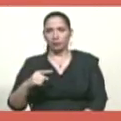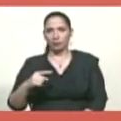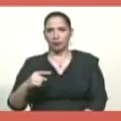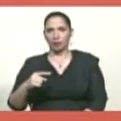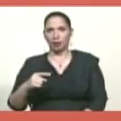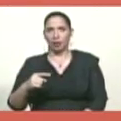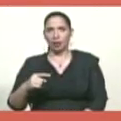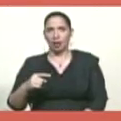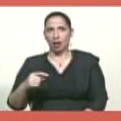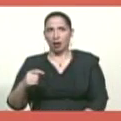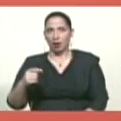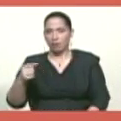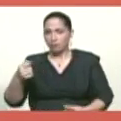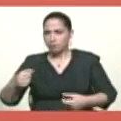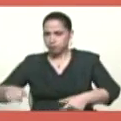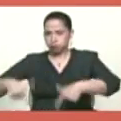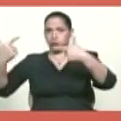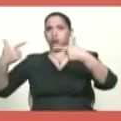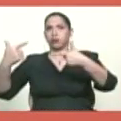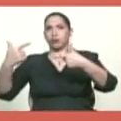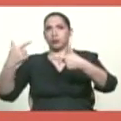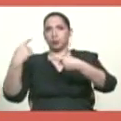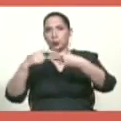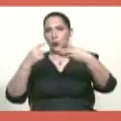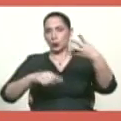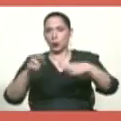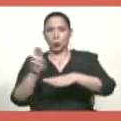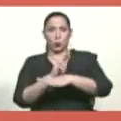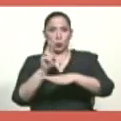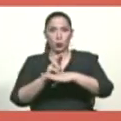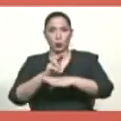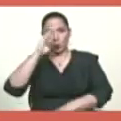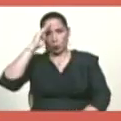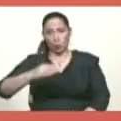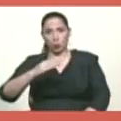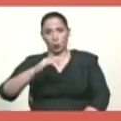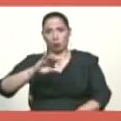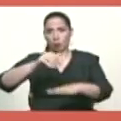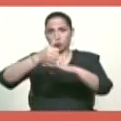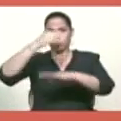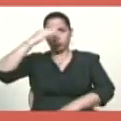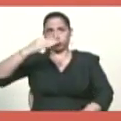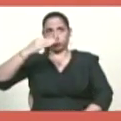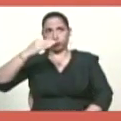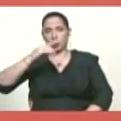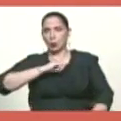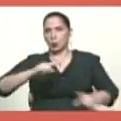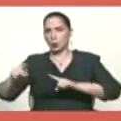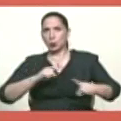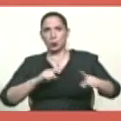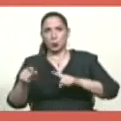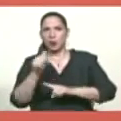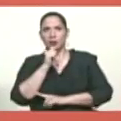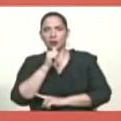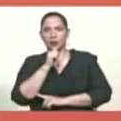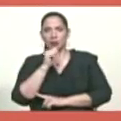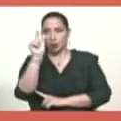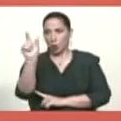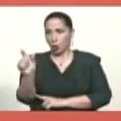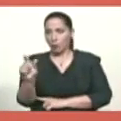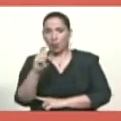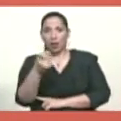serie de unidades con comandantes y coroneles estaba dirigido por García